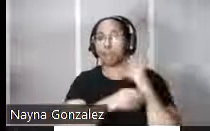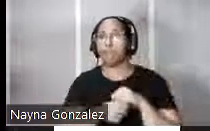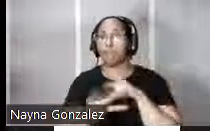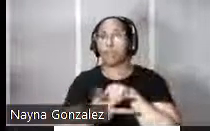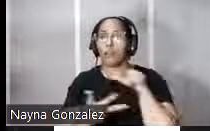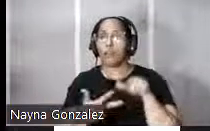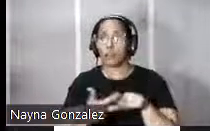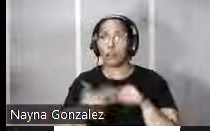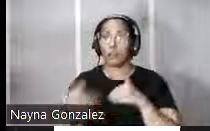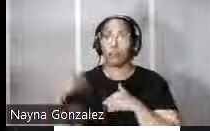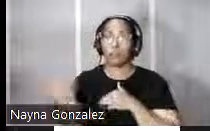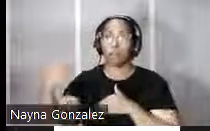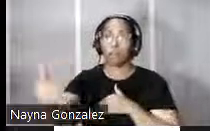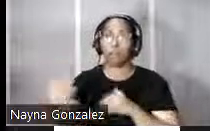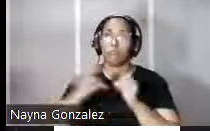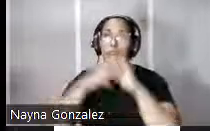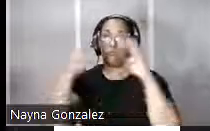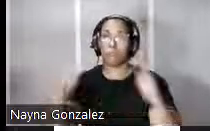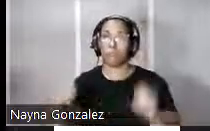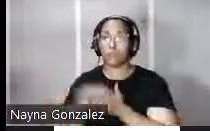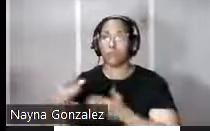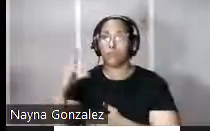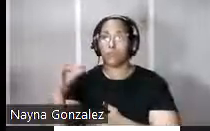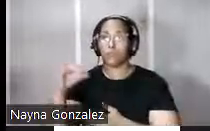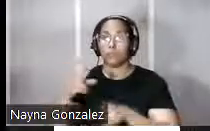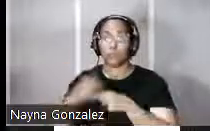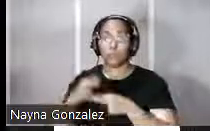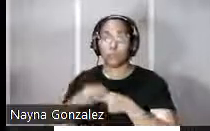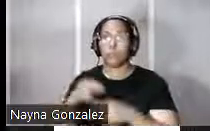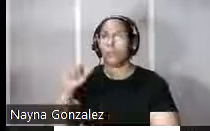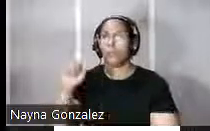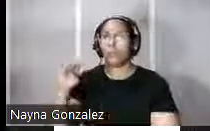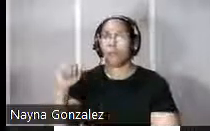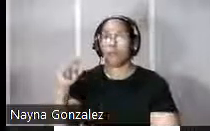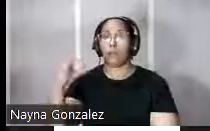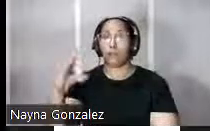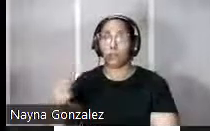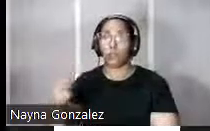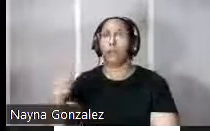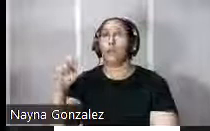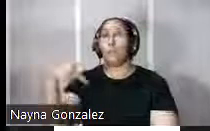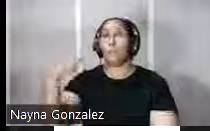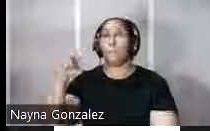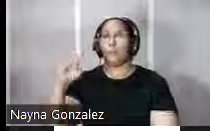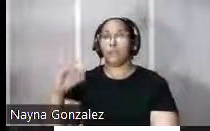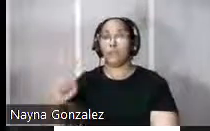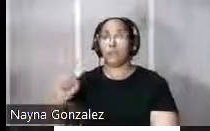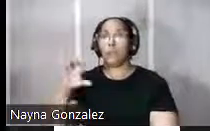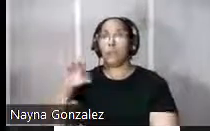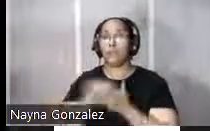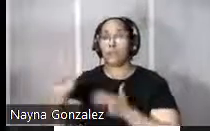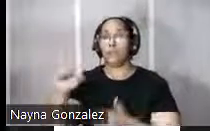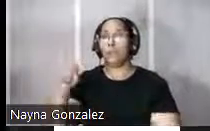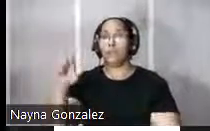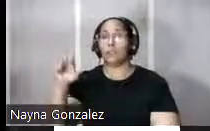avanzadas en el castillo de San Cristóbal conocidas como el abanico la princesa y Santa Teresa todas ellas estaban comunicadas